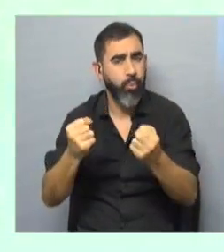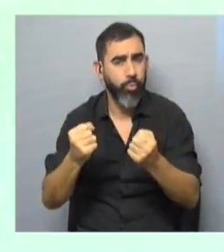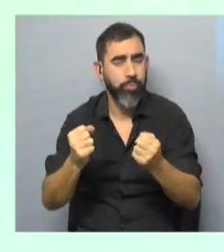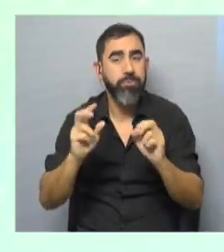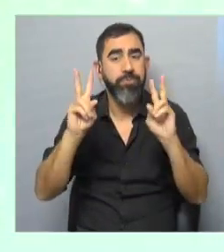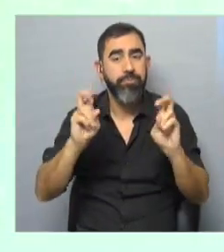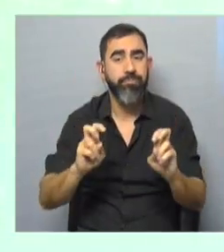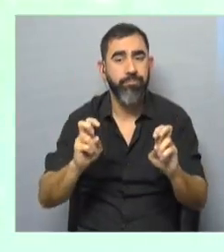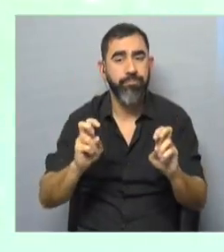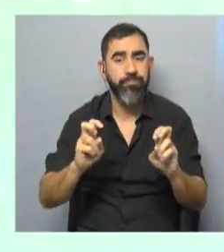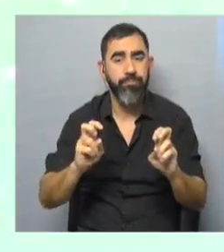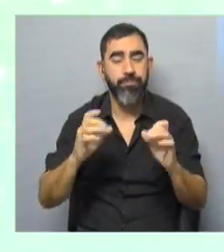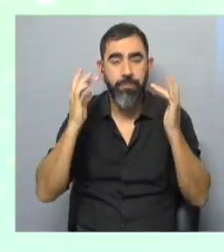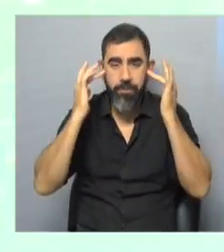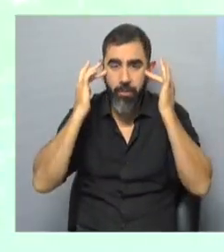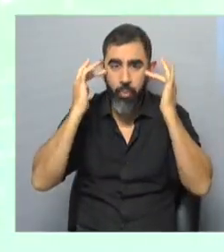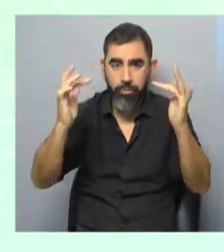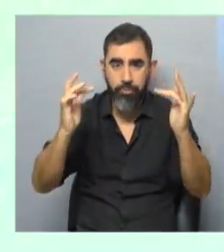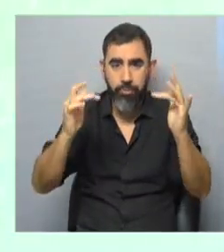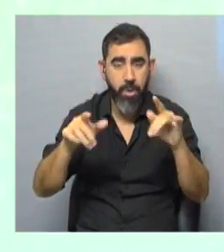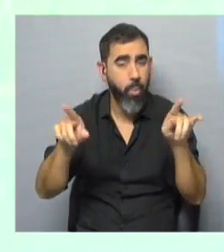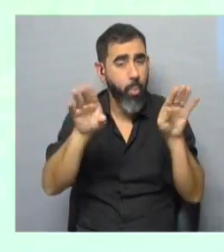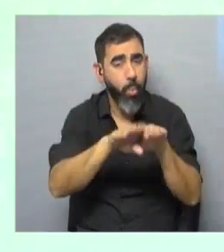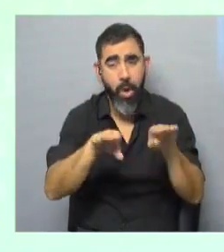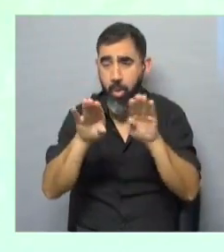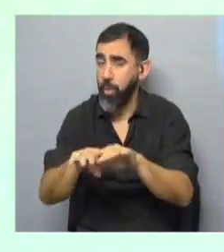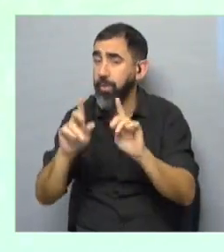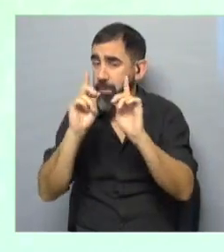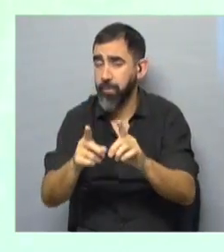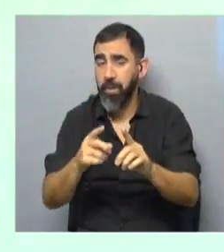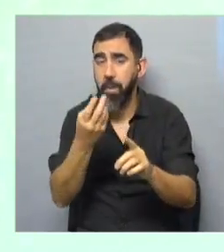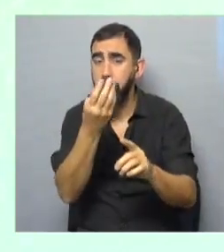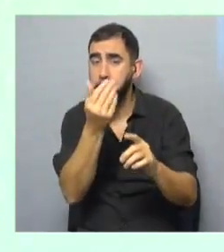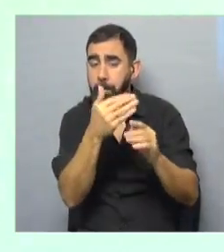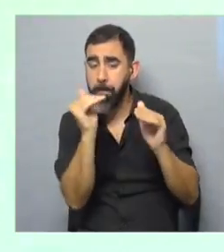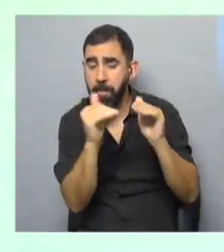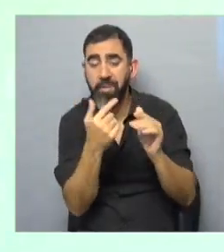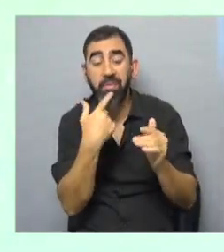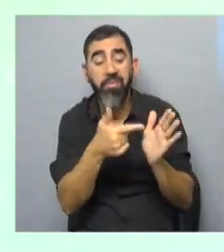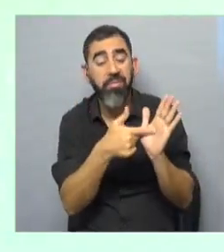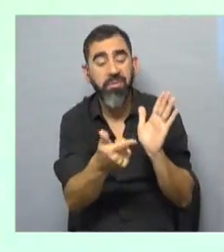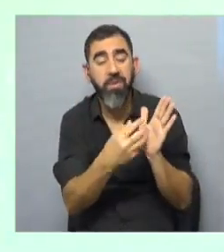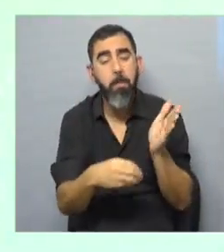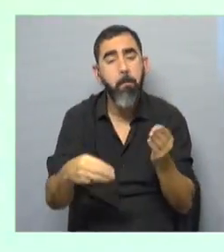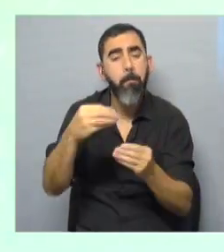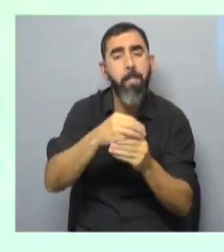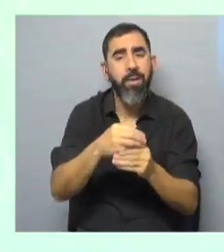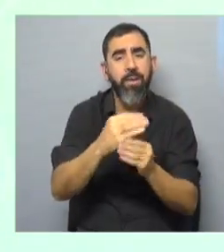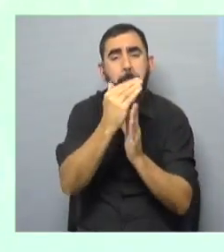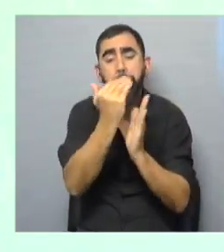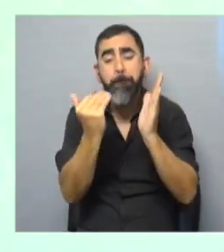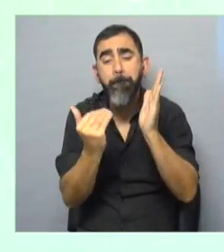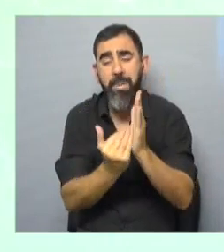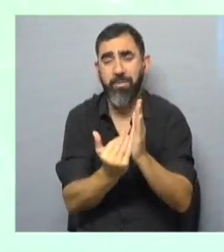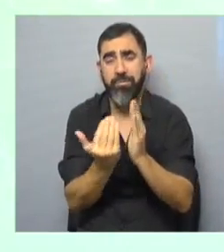de la educación es exactamente lo mismo. Los fondos que se ponen extraordinarios son menores